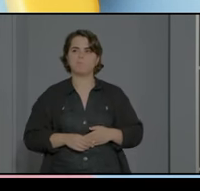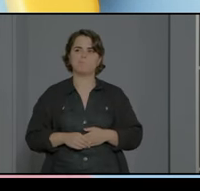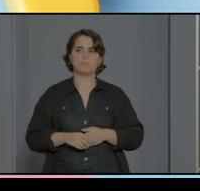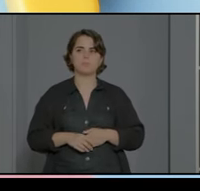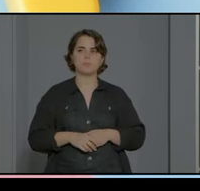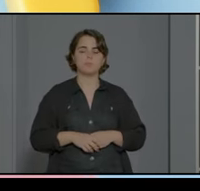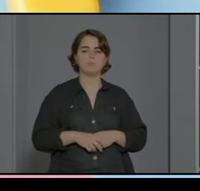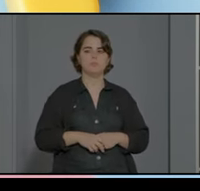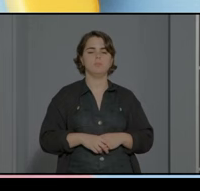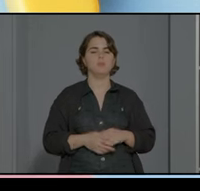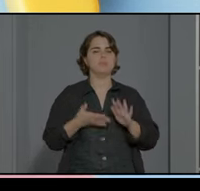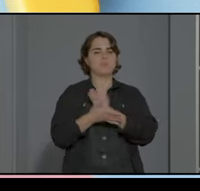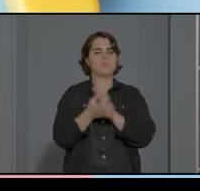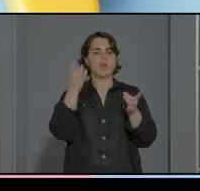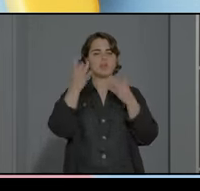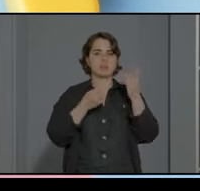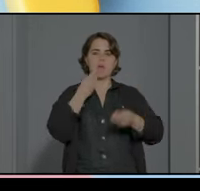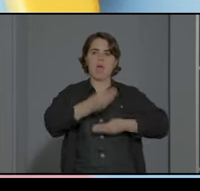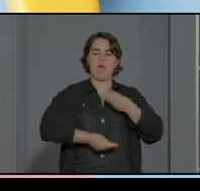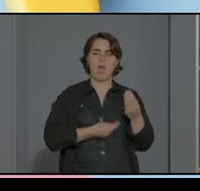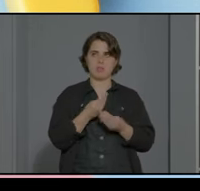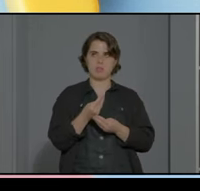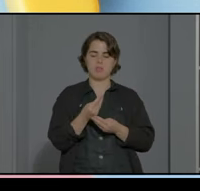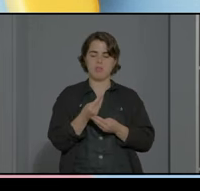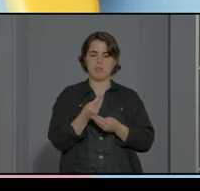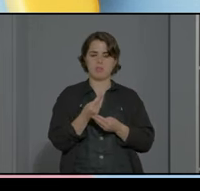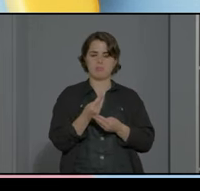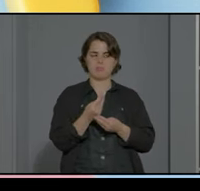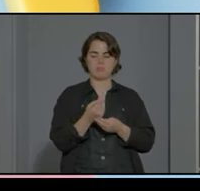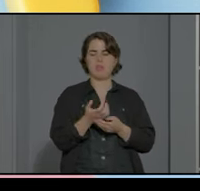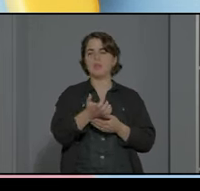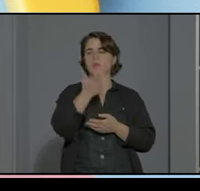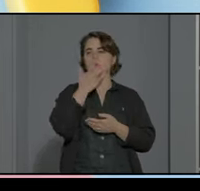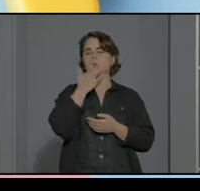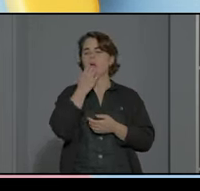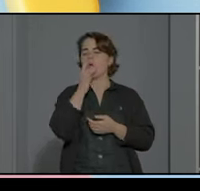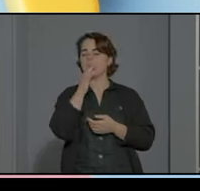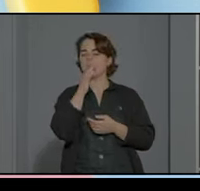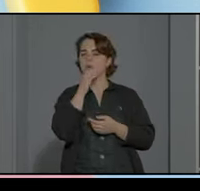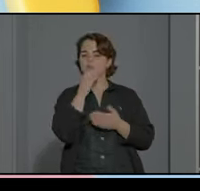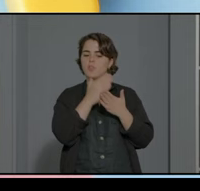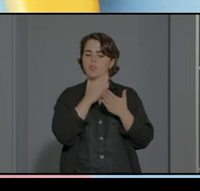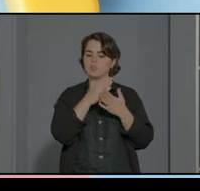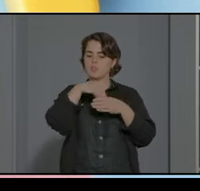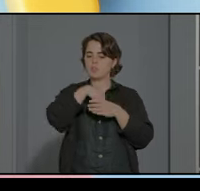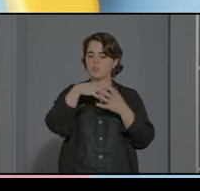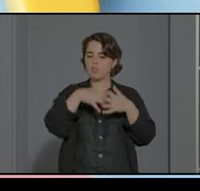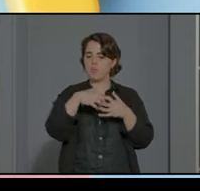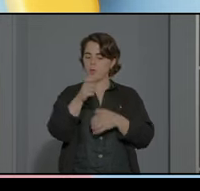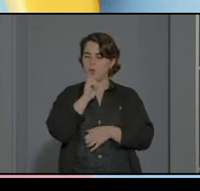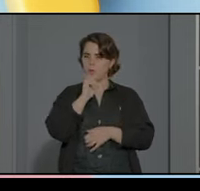bueno son actividades que hemos estado realizando bueno ahora vamos a hablar un poquito cómo funcionan esas aulas desde